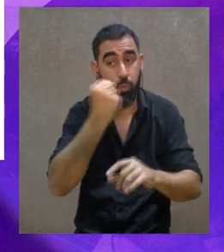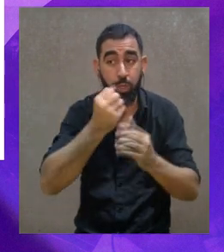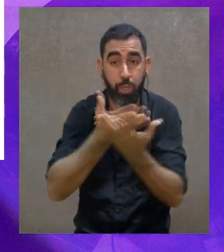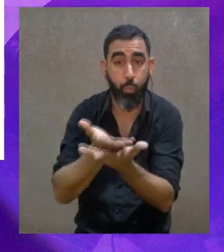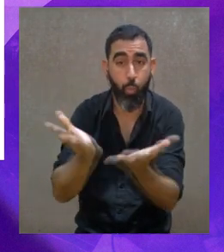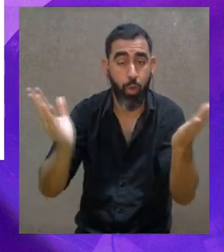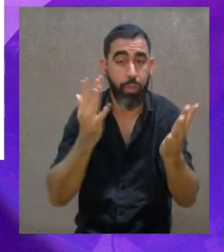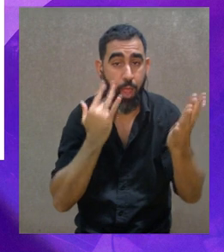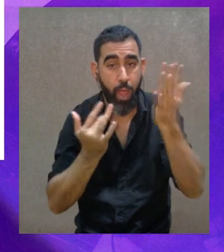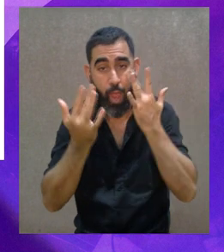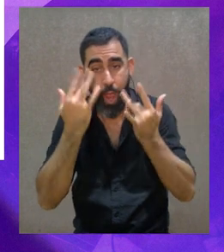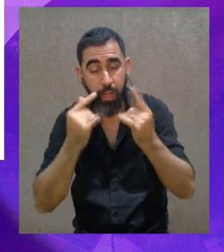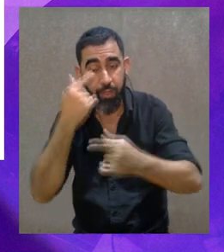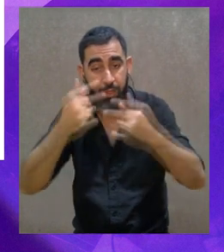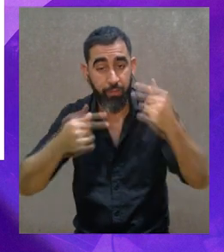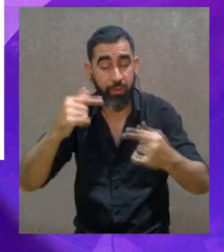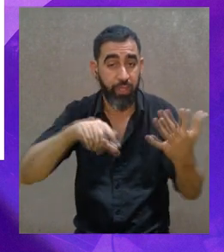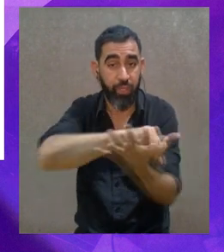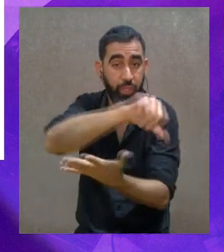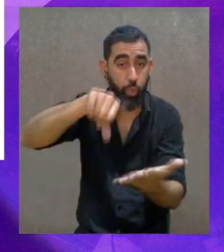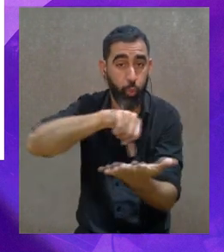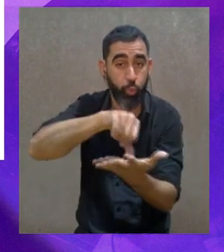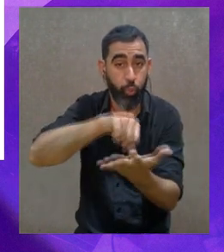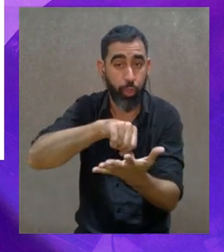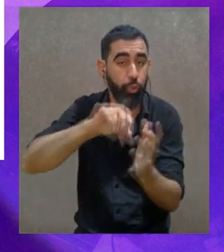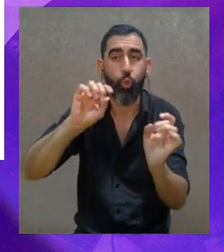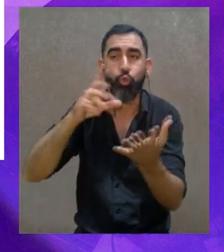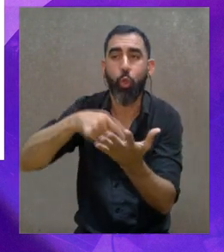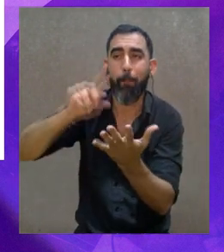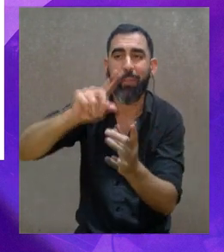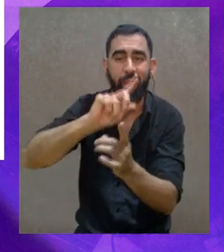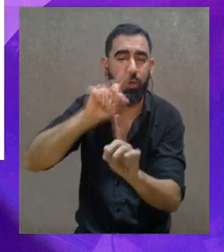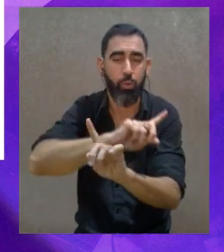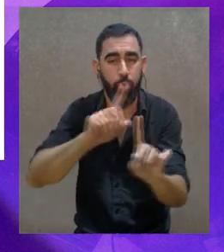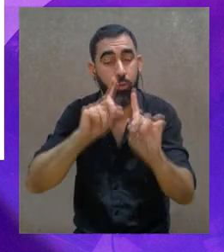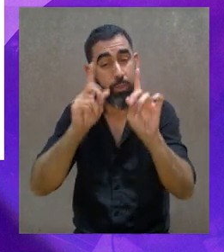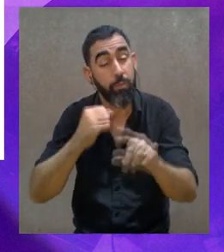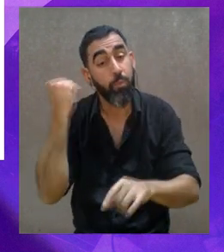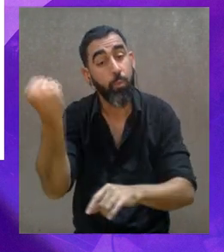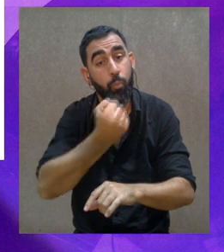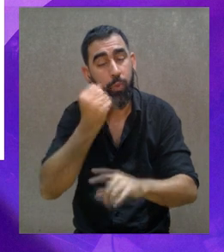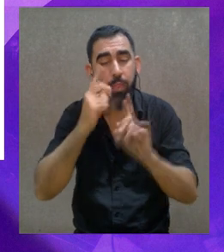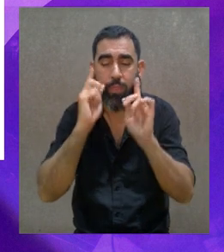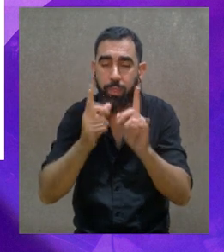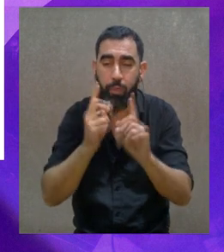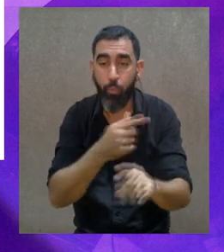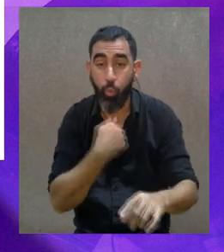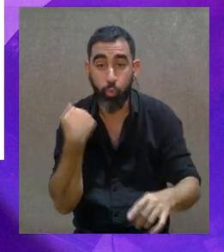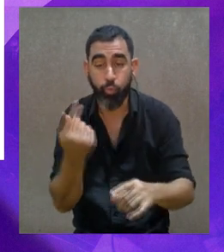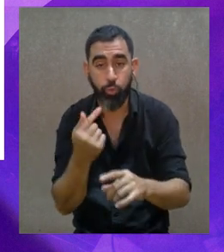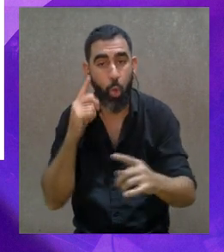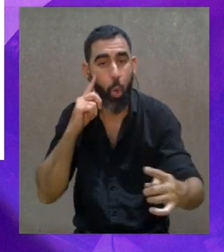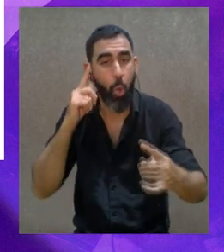quieran llamarlo, y llegar a las distintas localidades del interior, más allá de las capitales. También considero que es